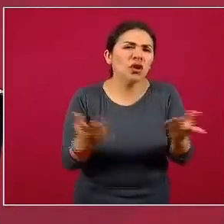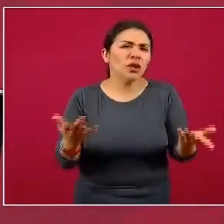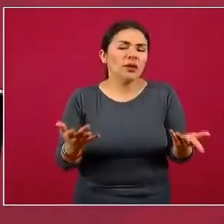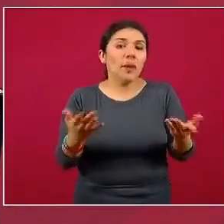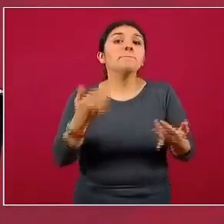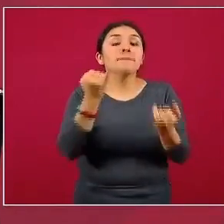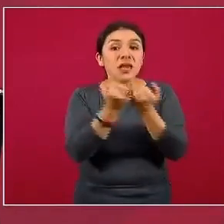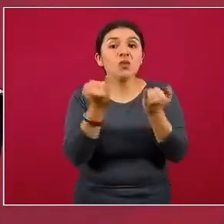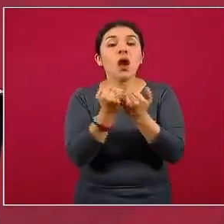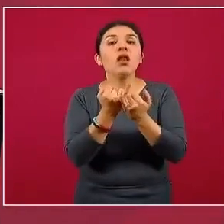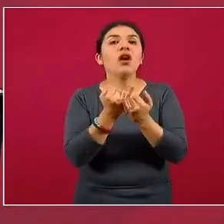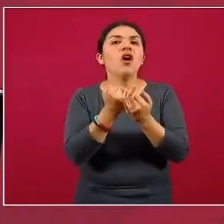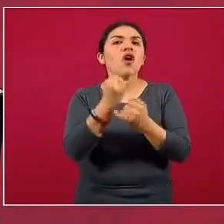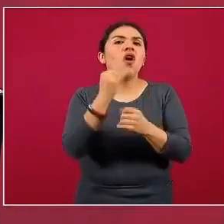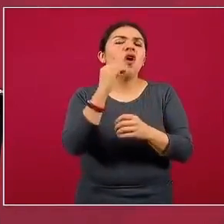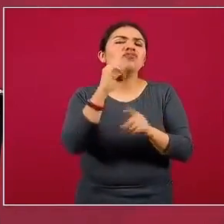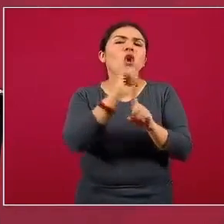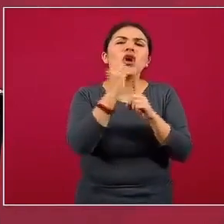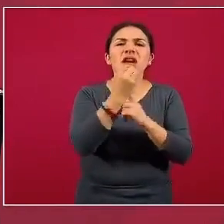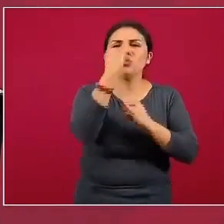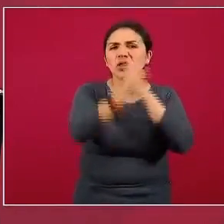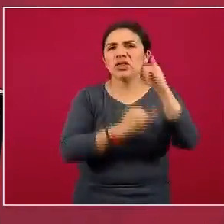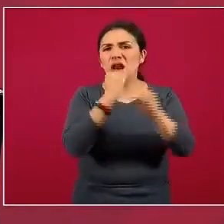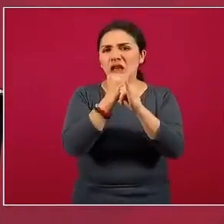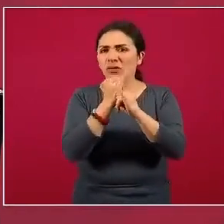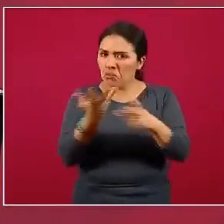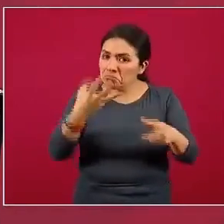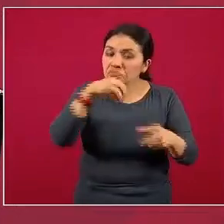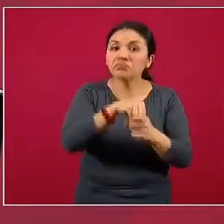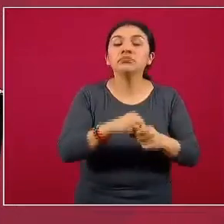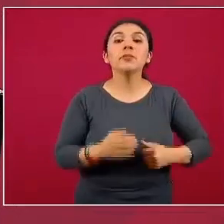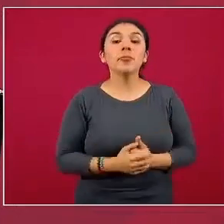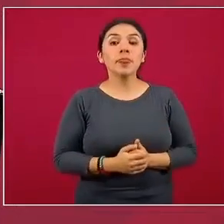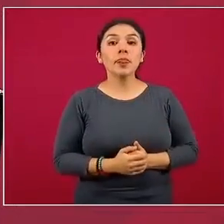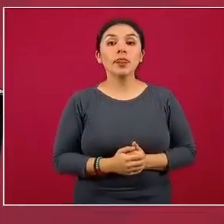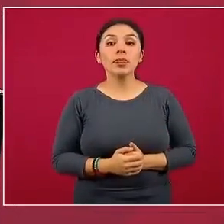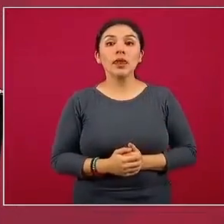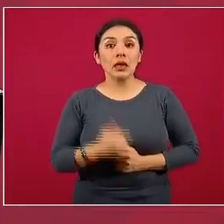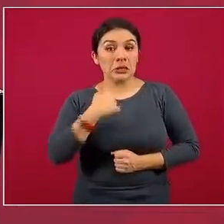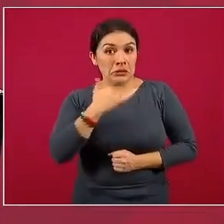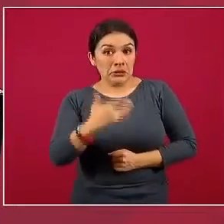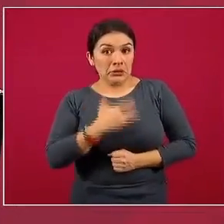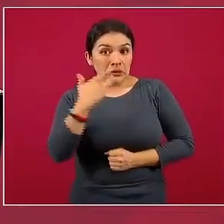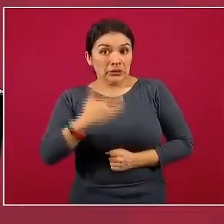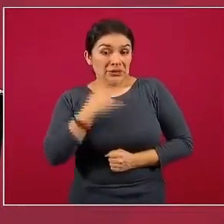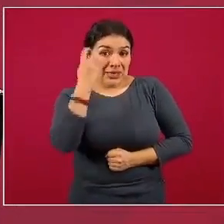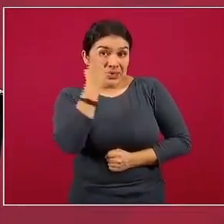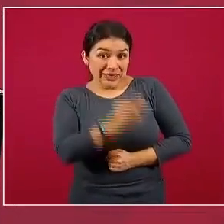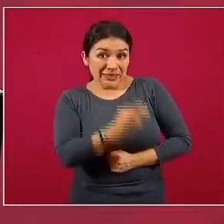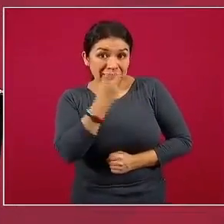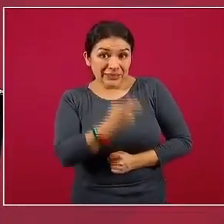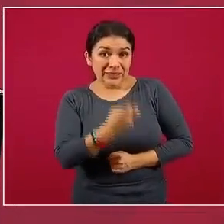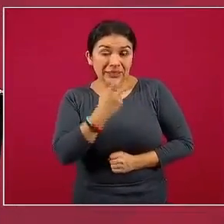además de organismos internacionales. y nos parece que este